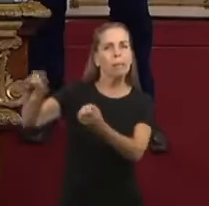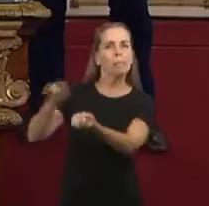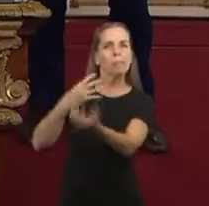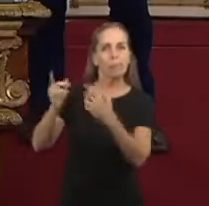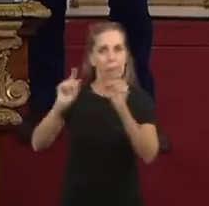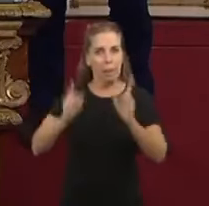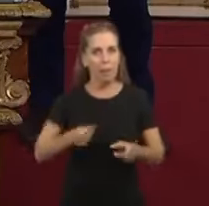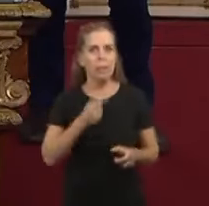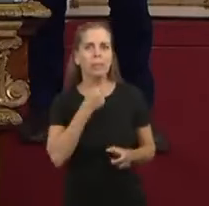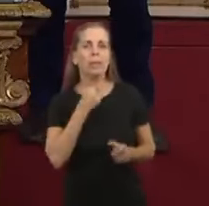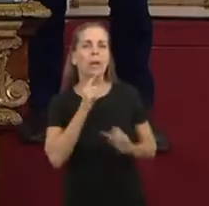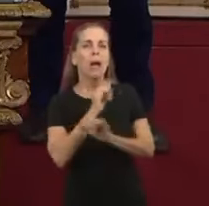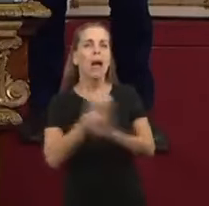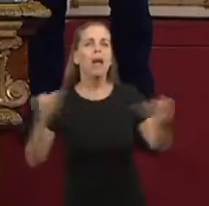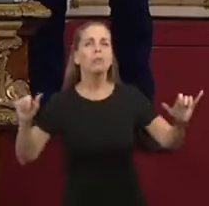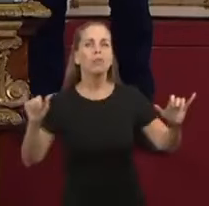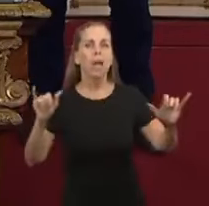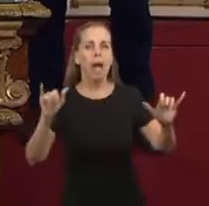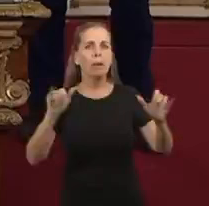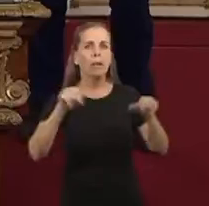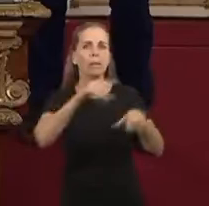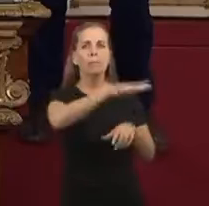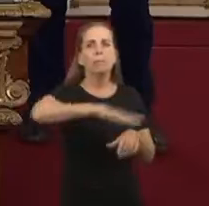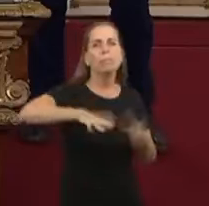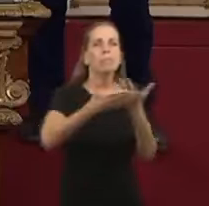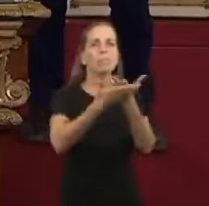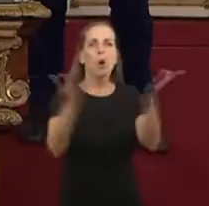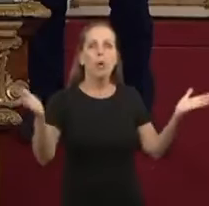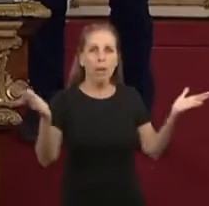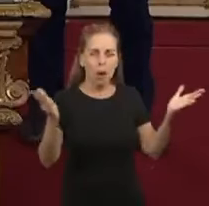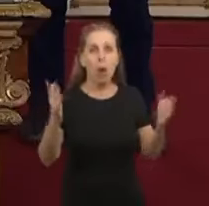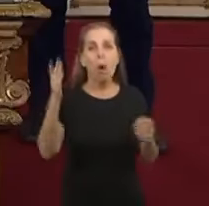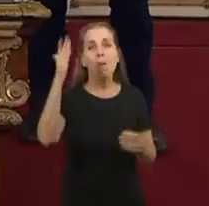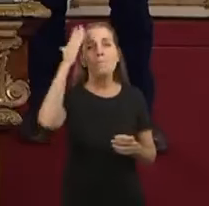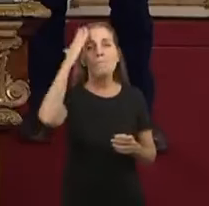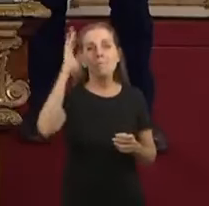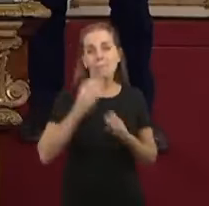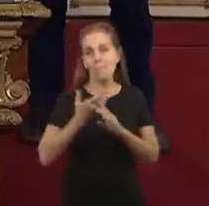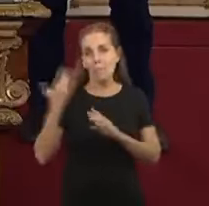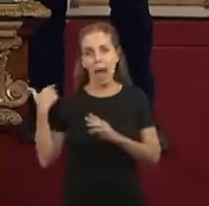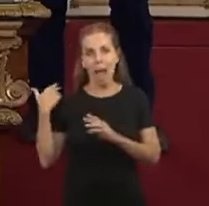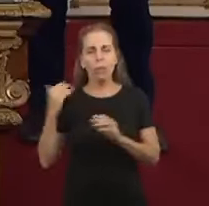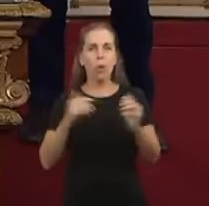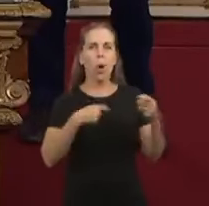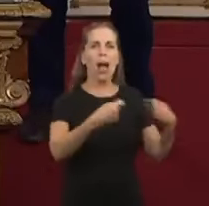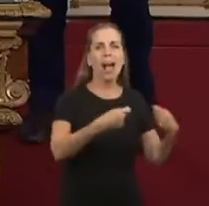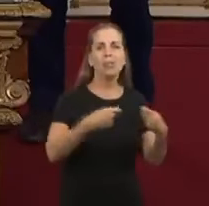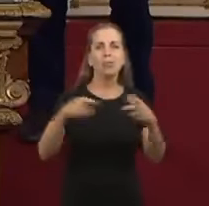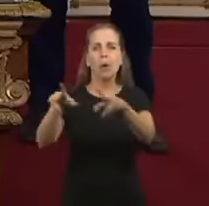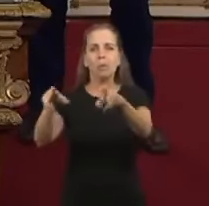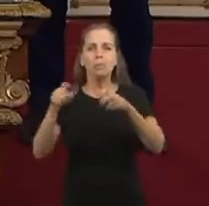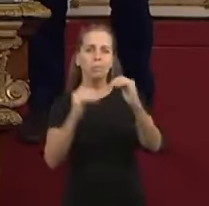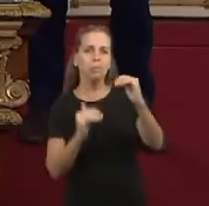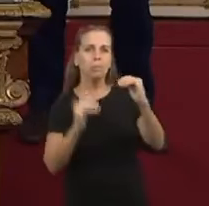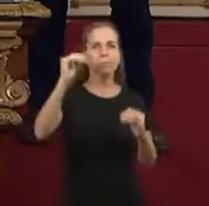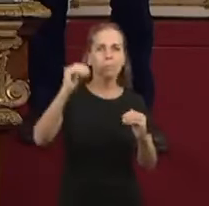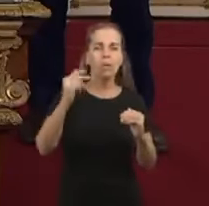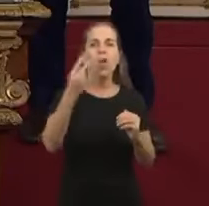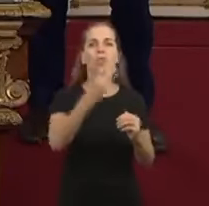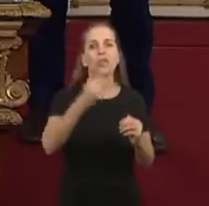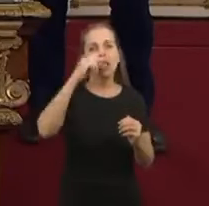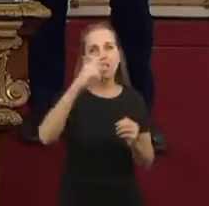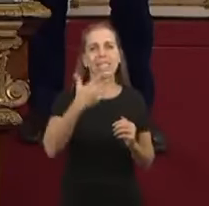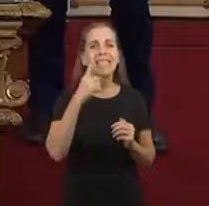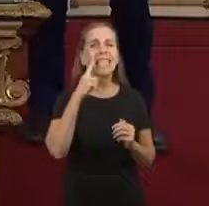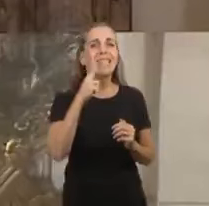anunciar que el sector público nacional registró durante el mes de marzo un superávit financiero de más de 275 mil